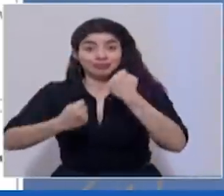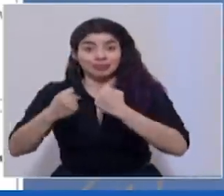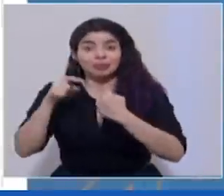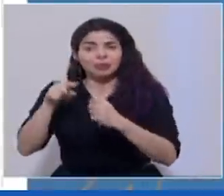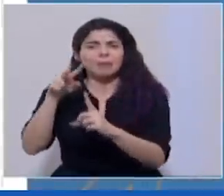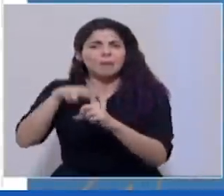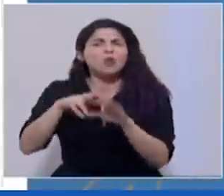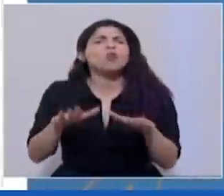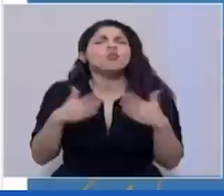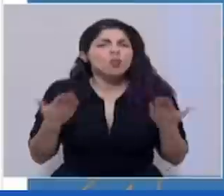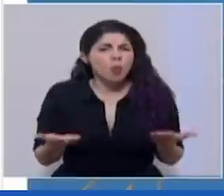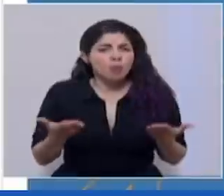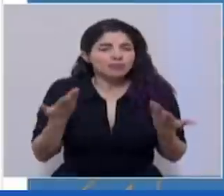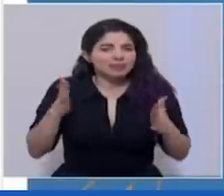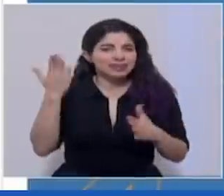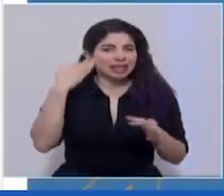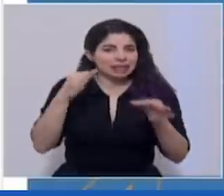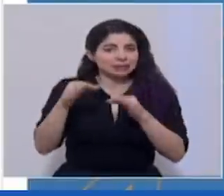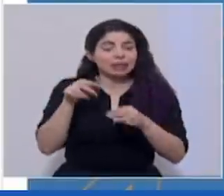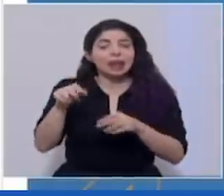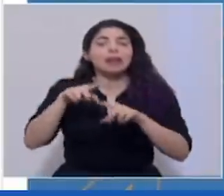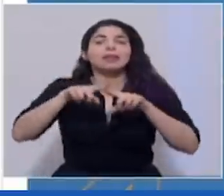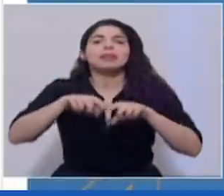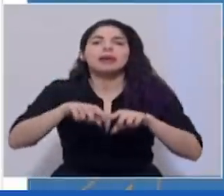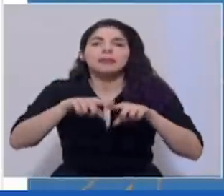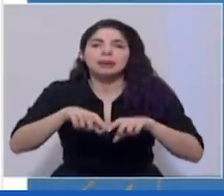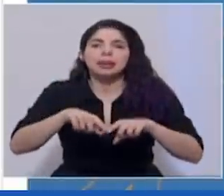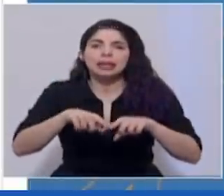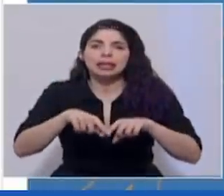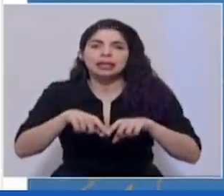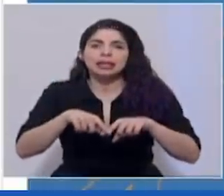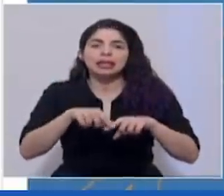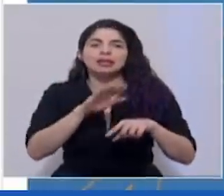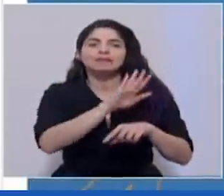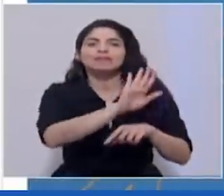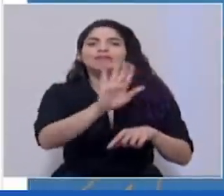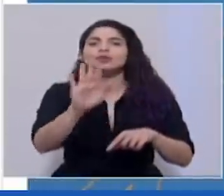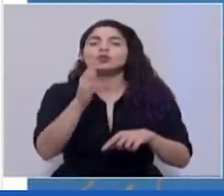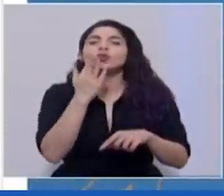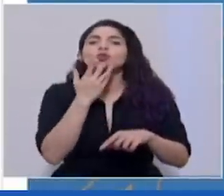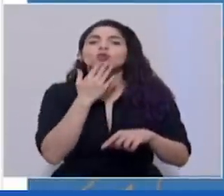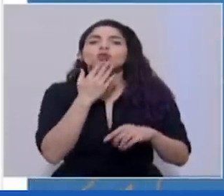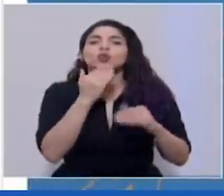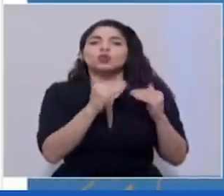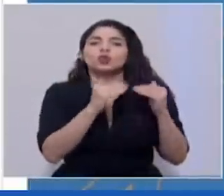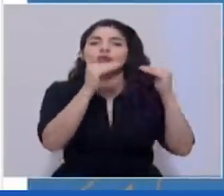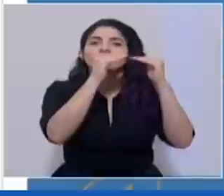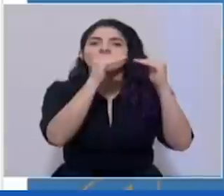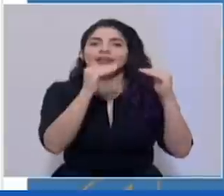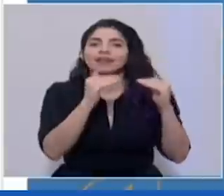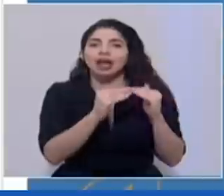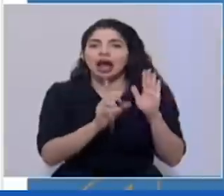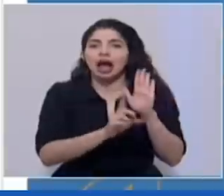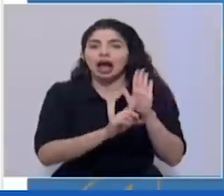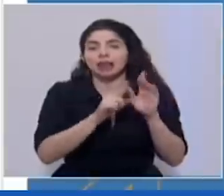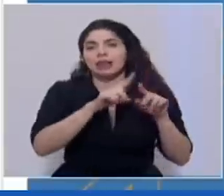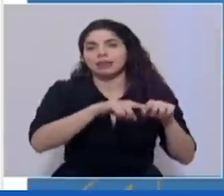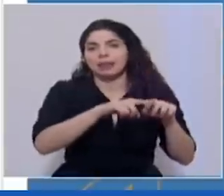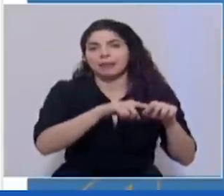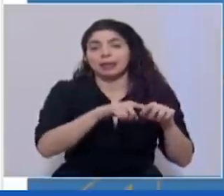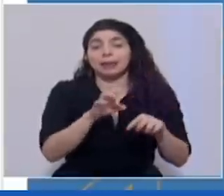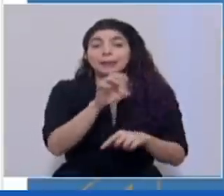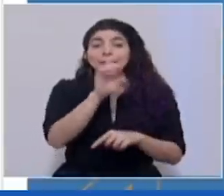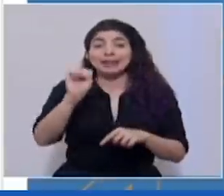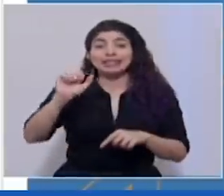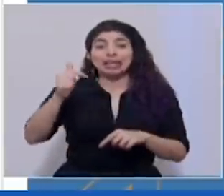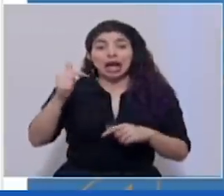operar, como ya se mencionó, en función de los niveles de alerta que estén vigentes. Durante todo el